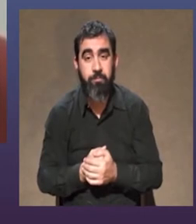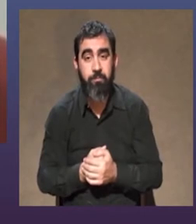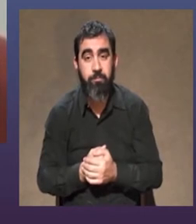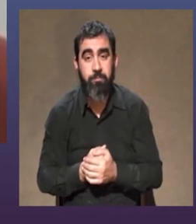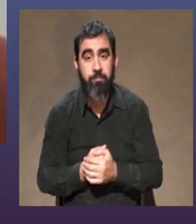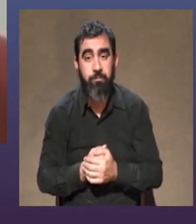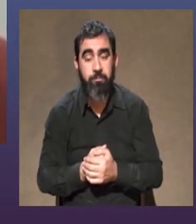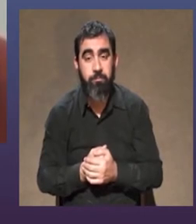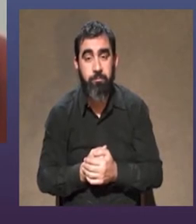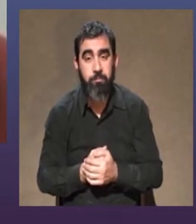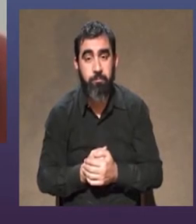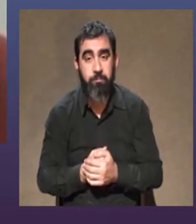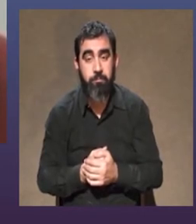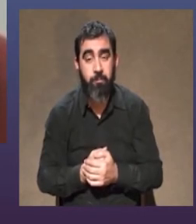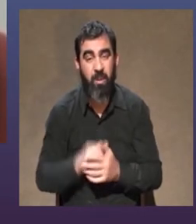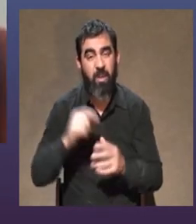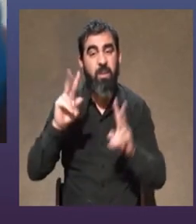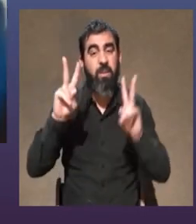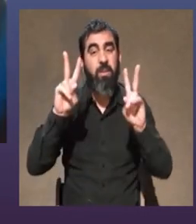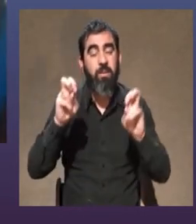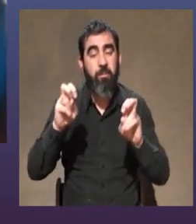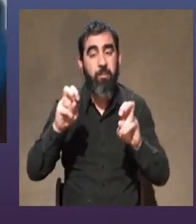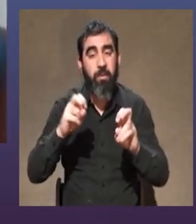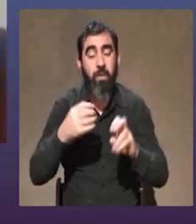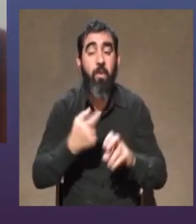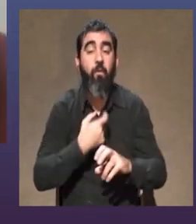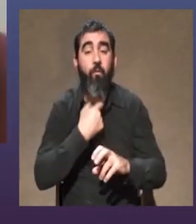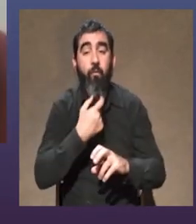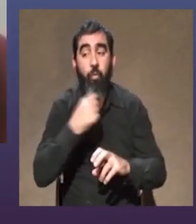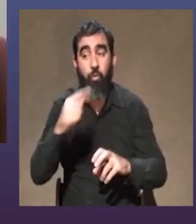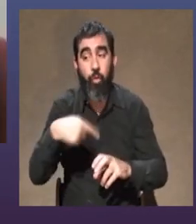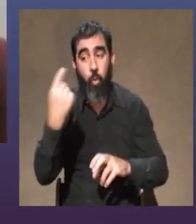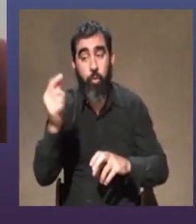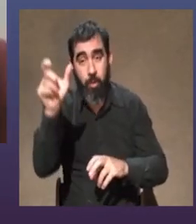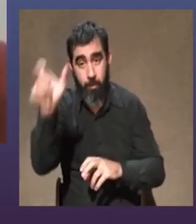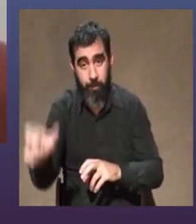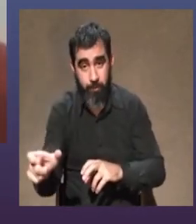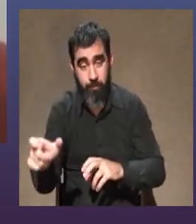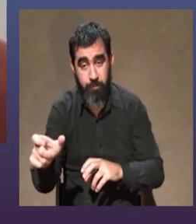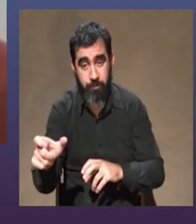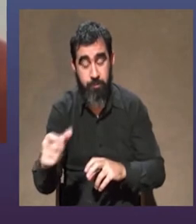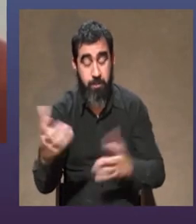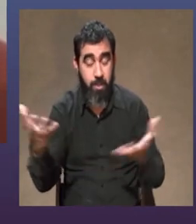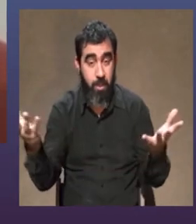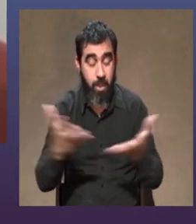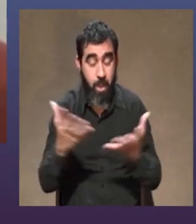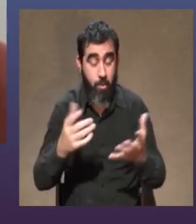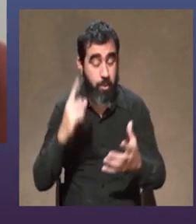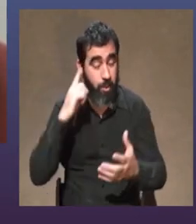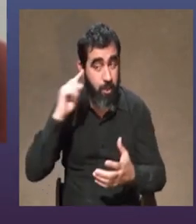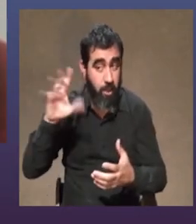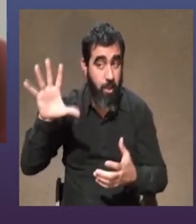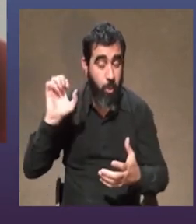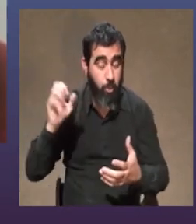y en esto de mancharse de las voces de los otros me quedé en blanco ahora escuchándolas